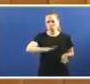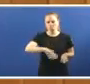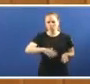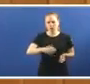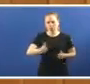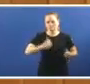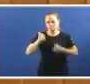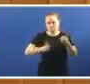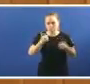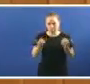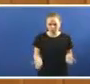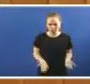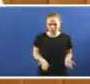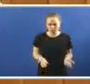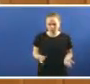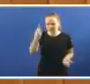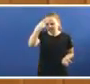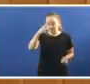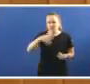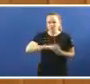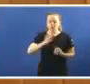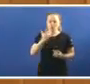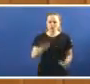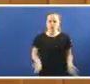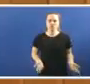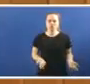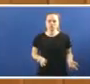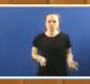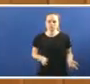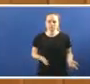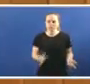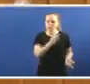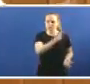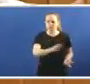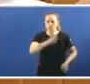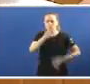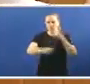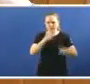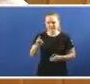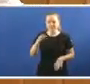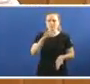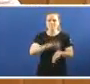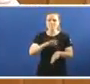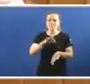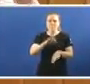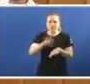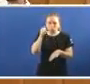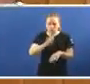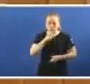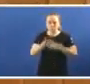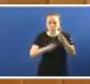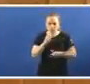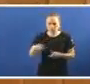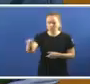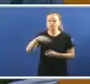etcétera, etcétera Vostedes sabe a situación E ante iso E ante tamén as protestas Dos médicos residentes en Ourense O que fan